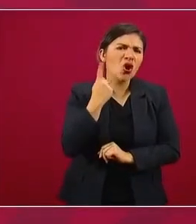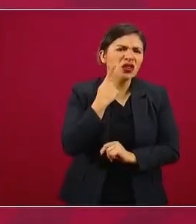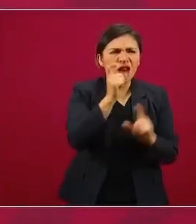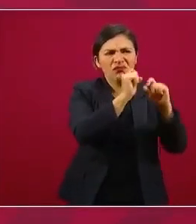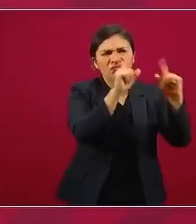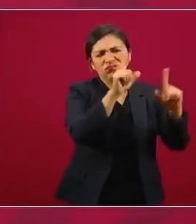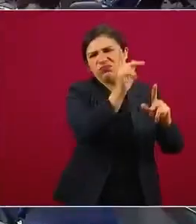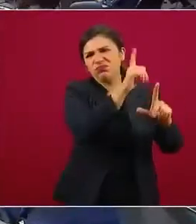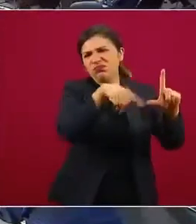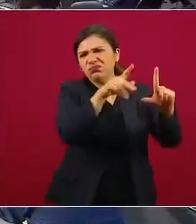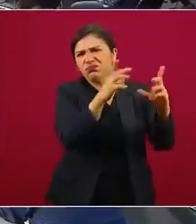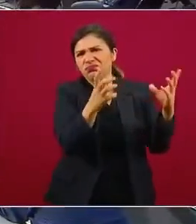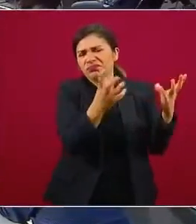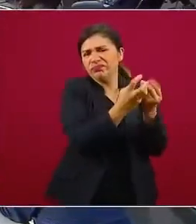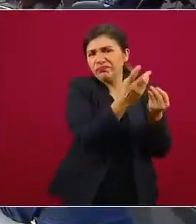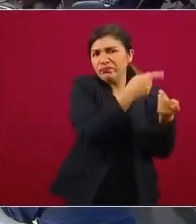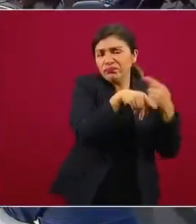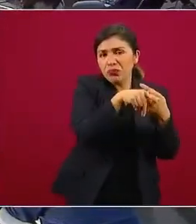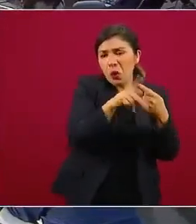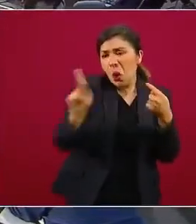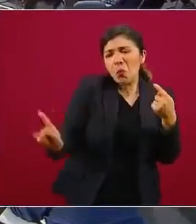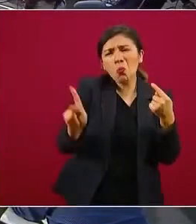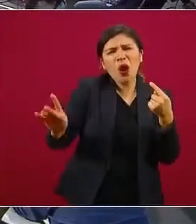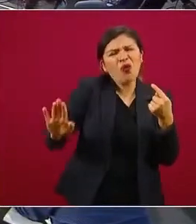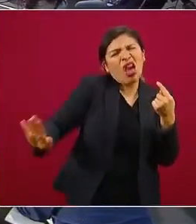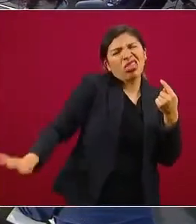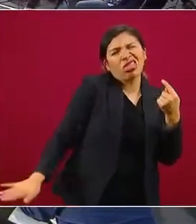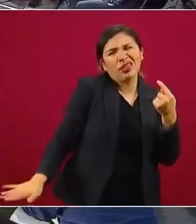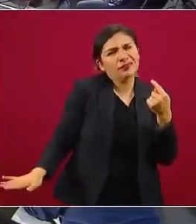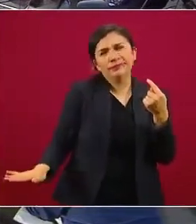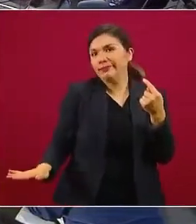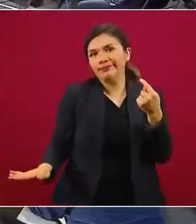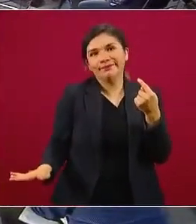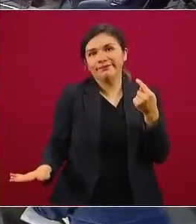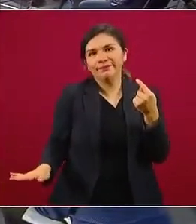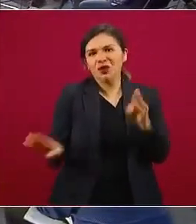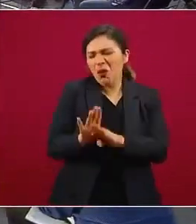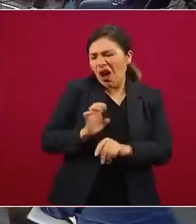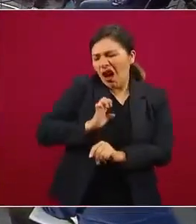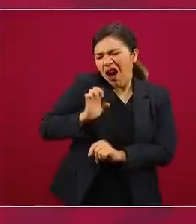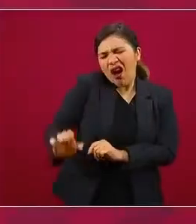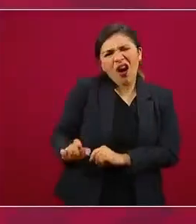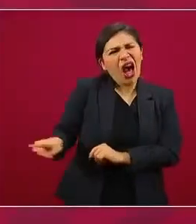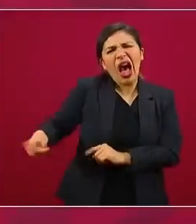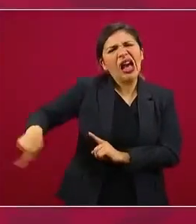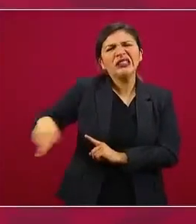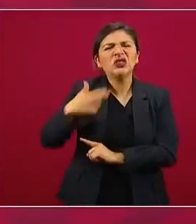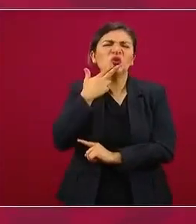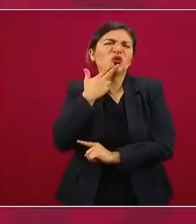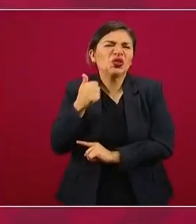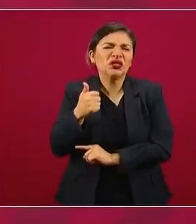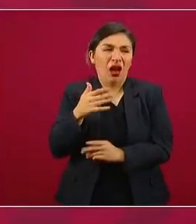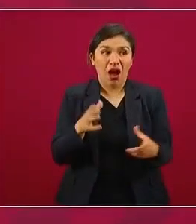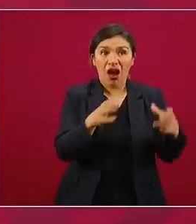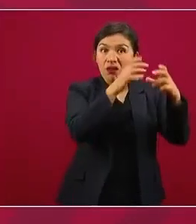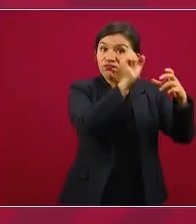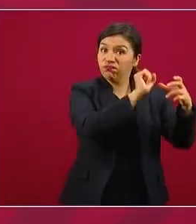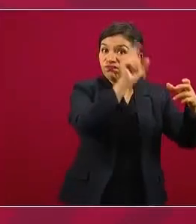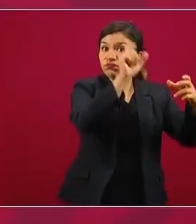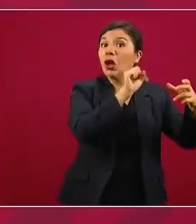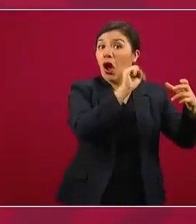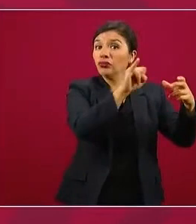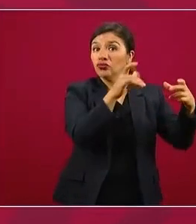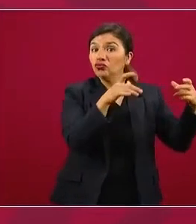y que el pueblo no cuente ese desprecio que hay por la gente,